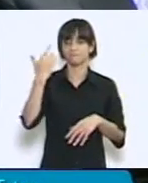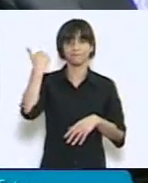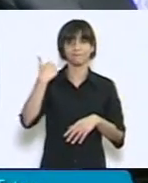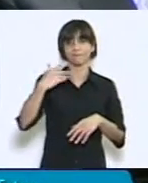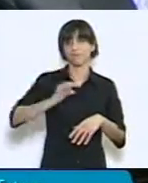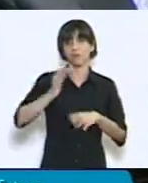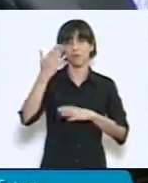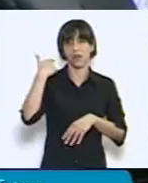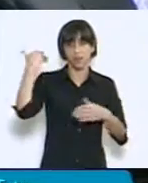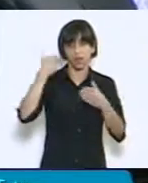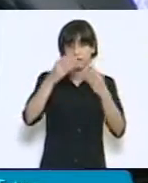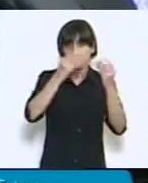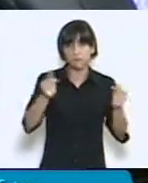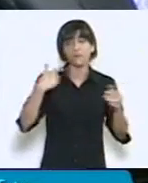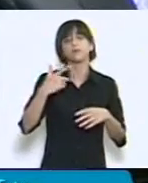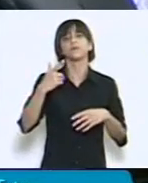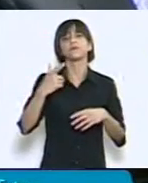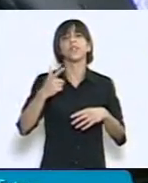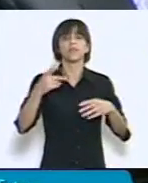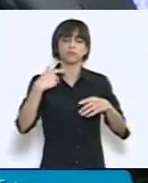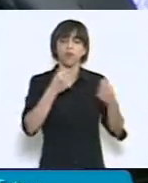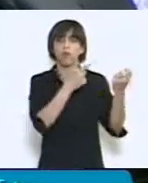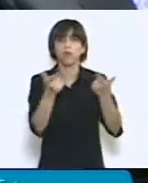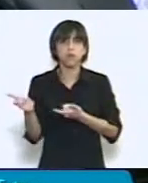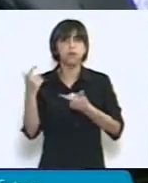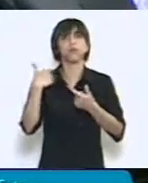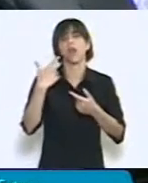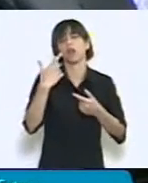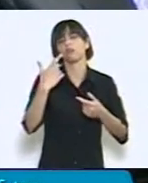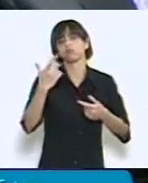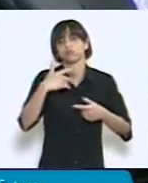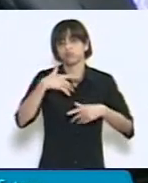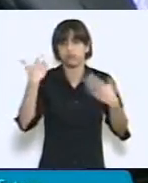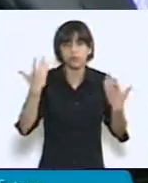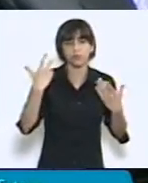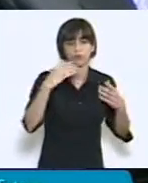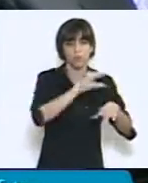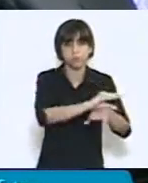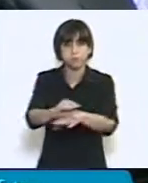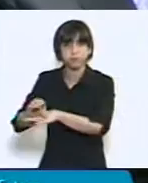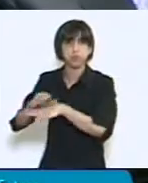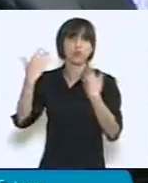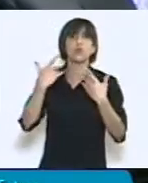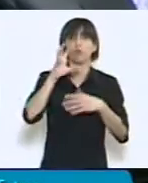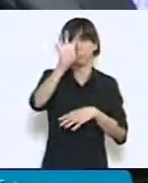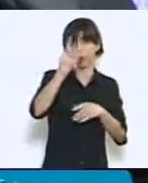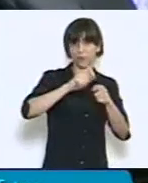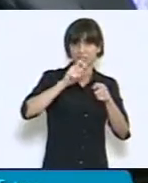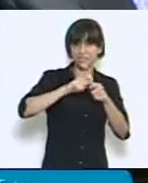otorgado 123.534, algo inédito en la historia de Santiago.